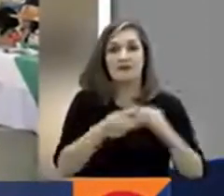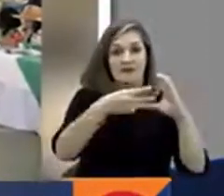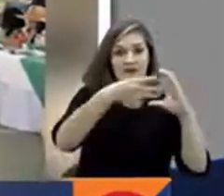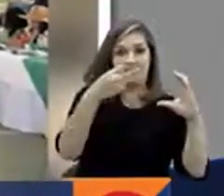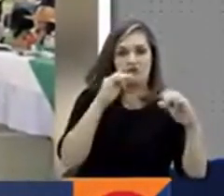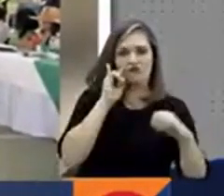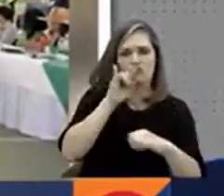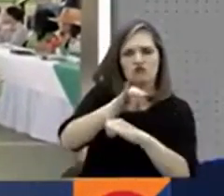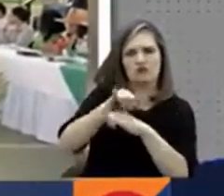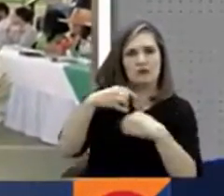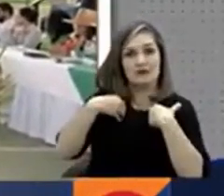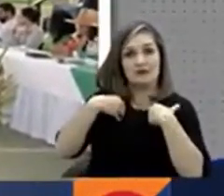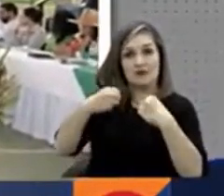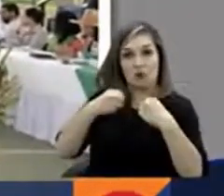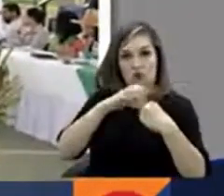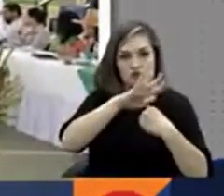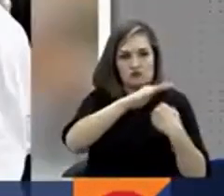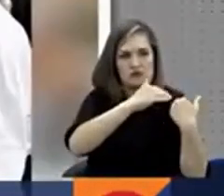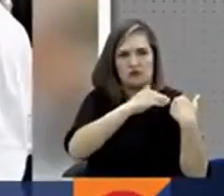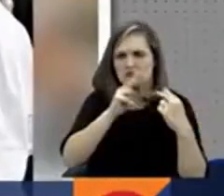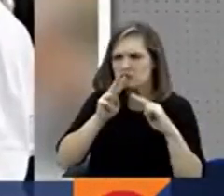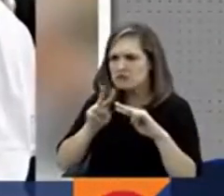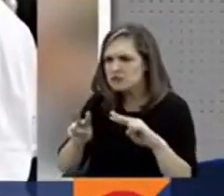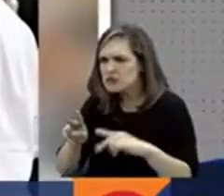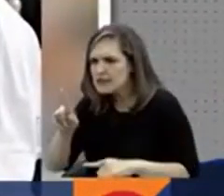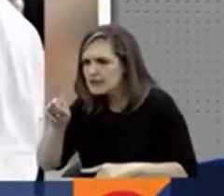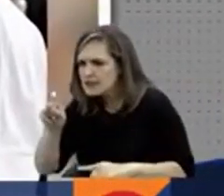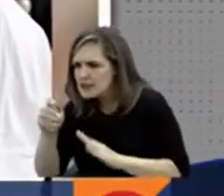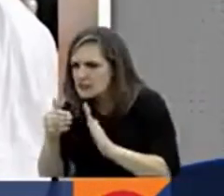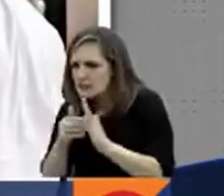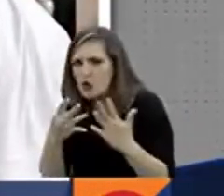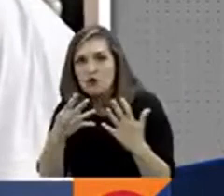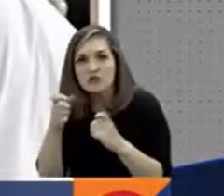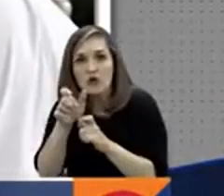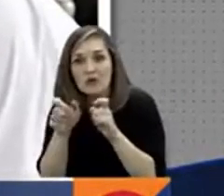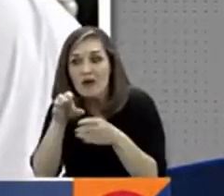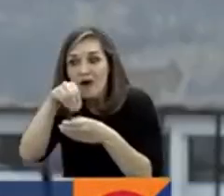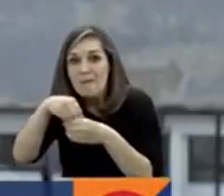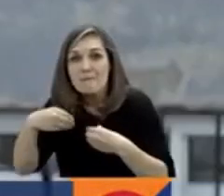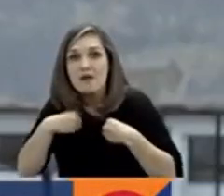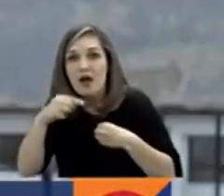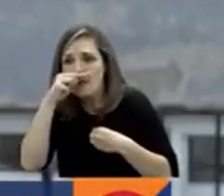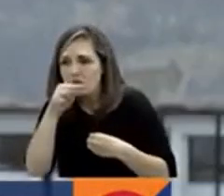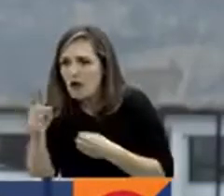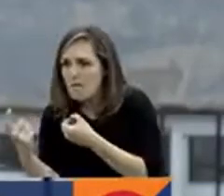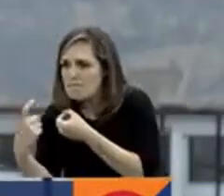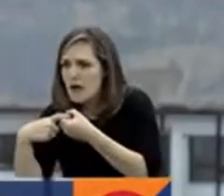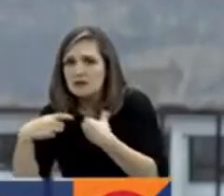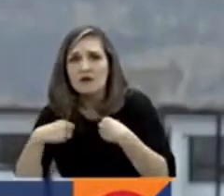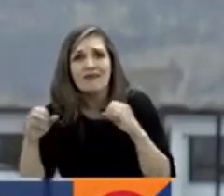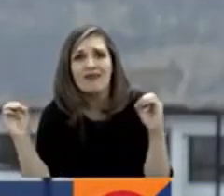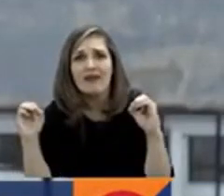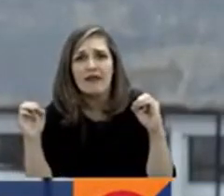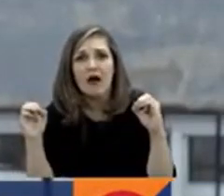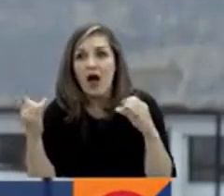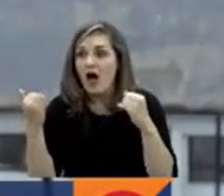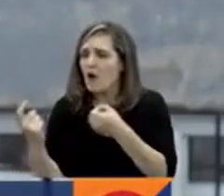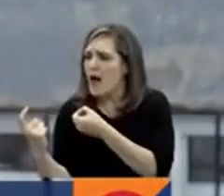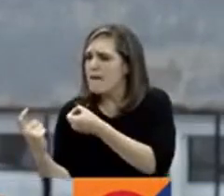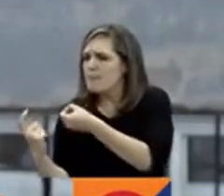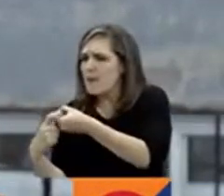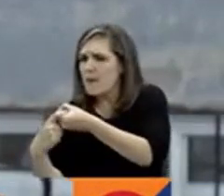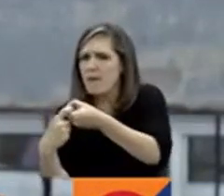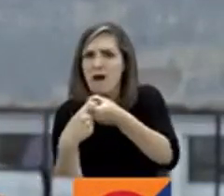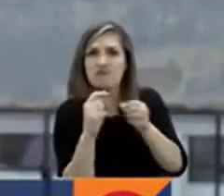reveló que al menos 6.900 de sus habitantes no están asegurados a un sistema de salud. Existe baja cobertura de afiliación al